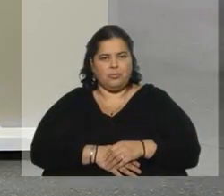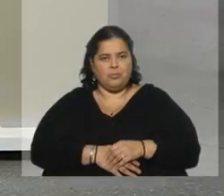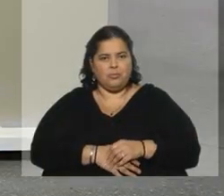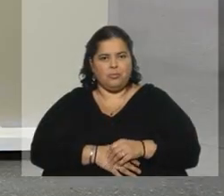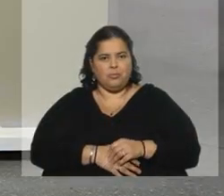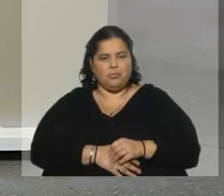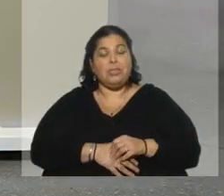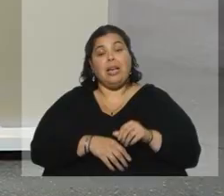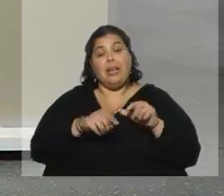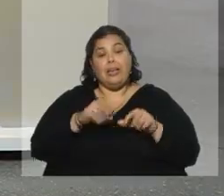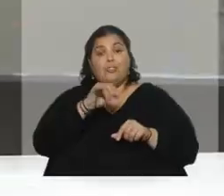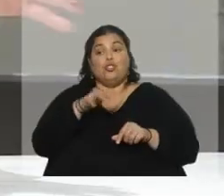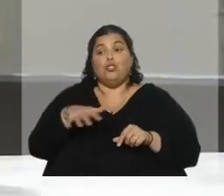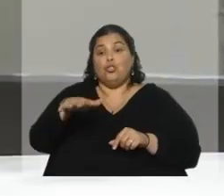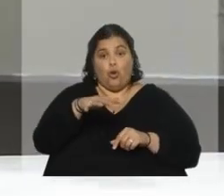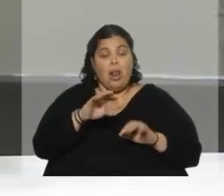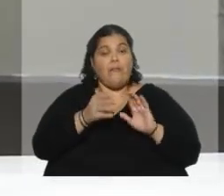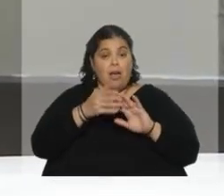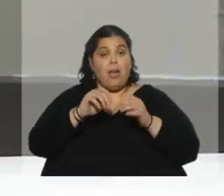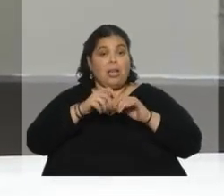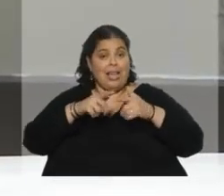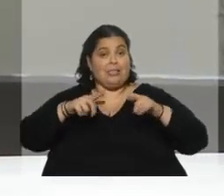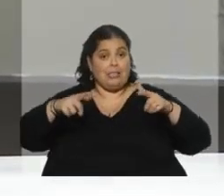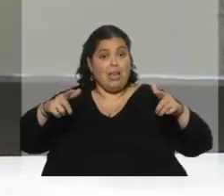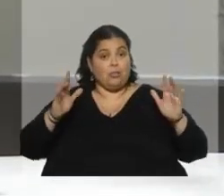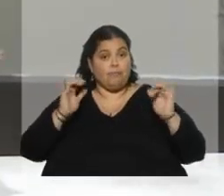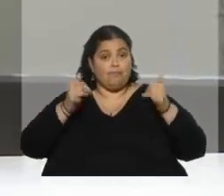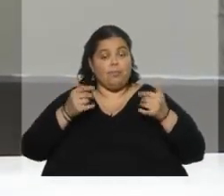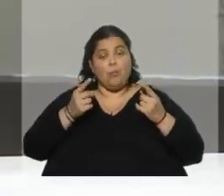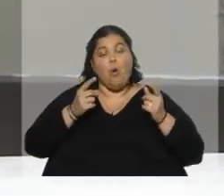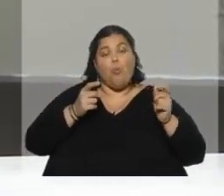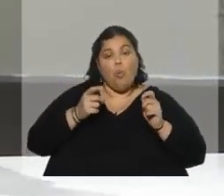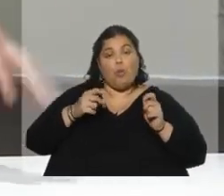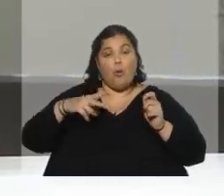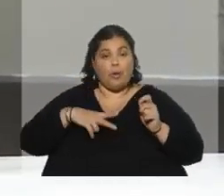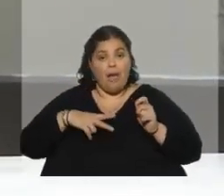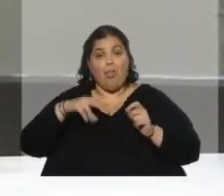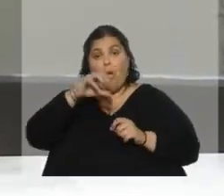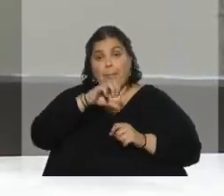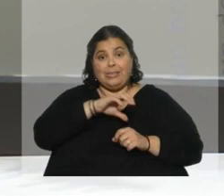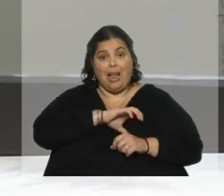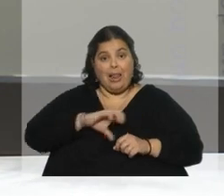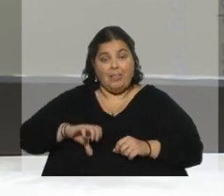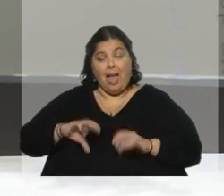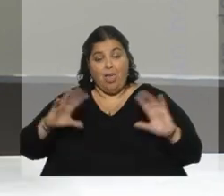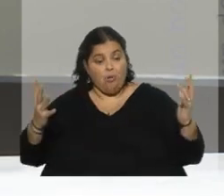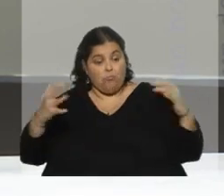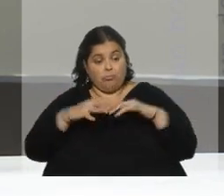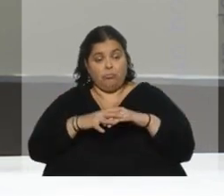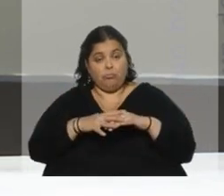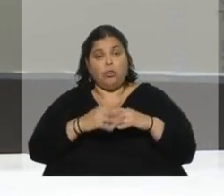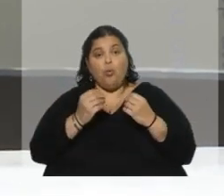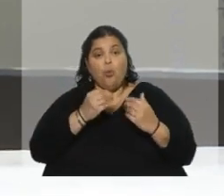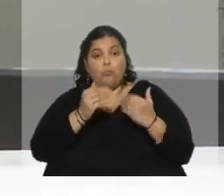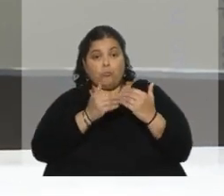Bueno, una zona en crecimiento que busca articular las diferentes partes, públicos, privados, empresas, pero también el Estado y el Gobierno como para acompañar todo